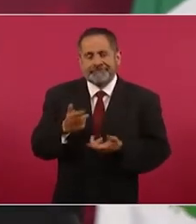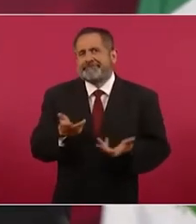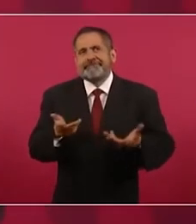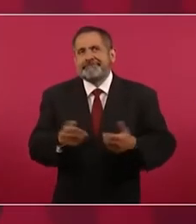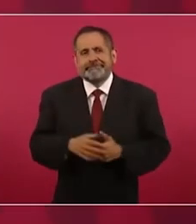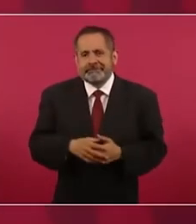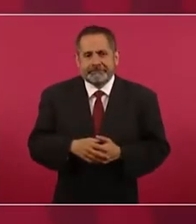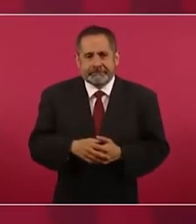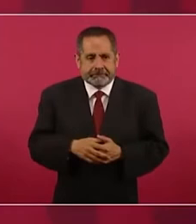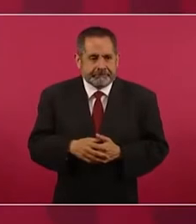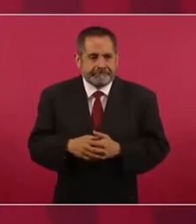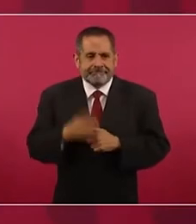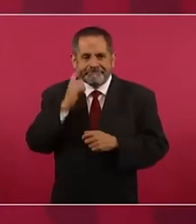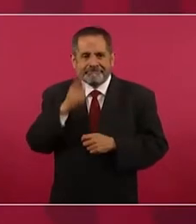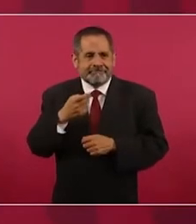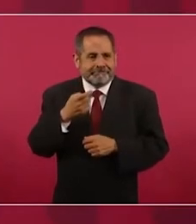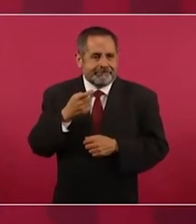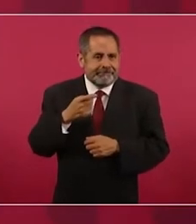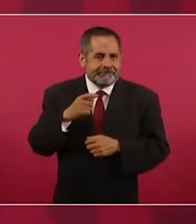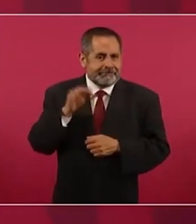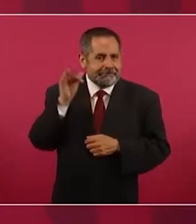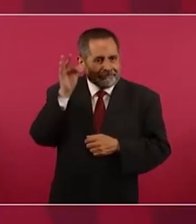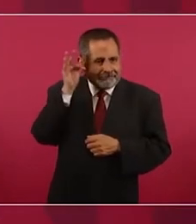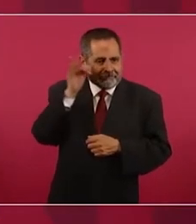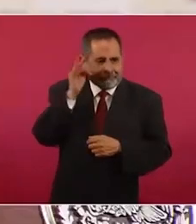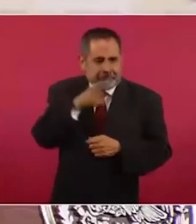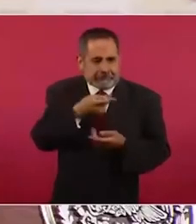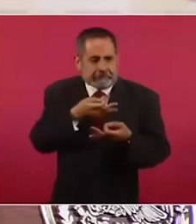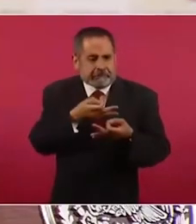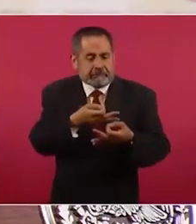la tentación del dinero y del poder